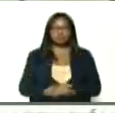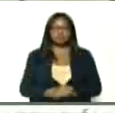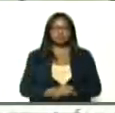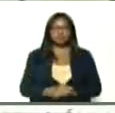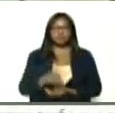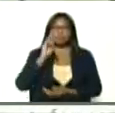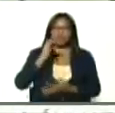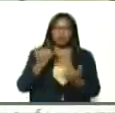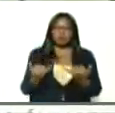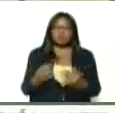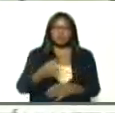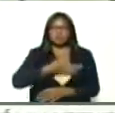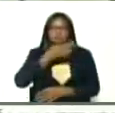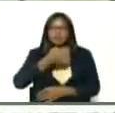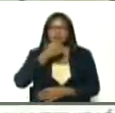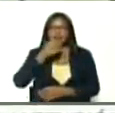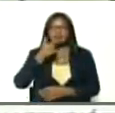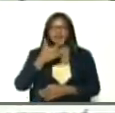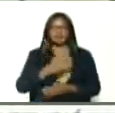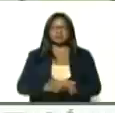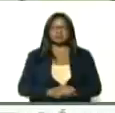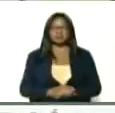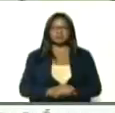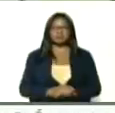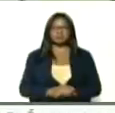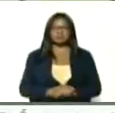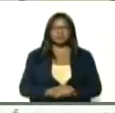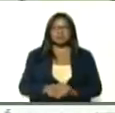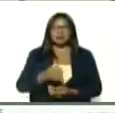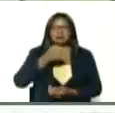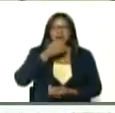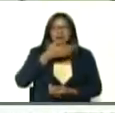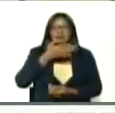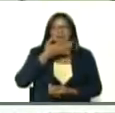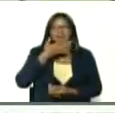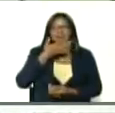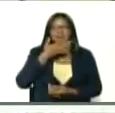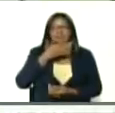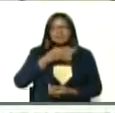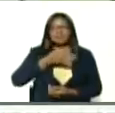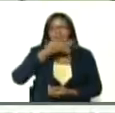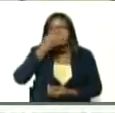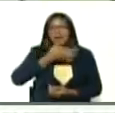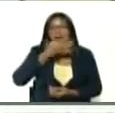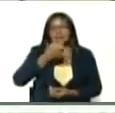fíjense ustedes, esta tarde tan bonita, en una tarde tan linda, esta,